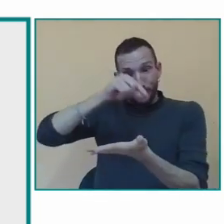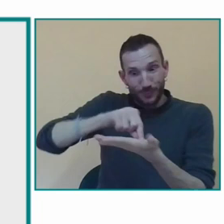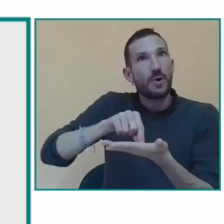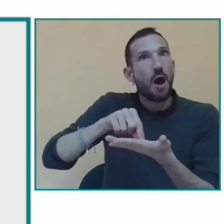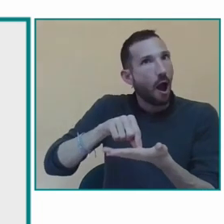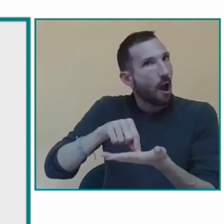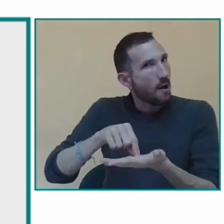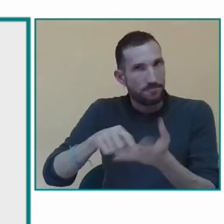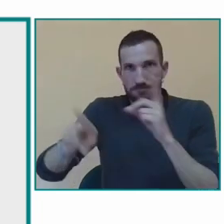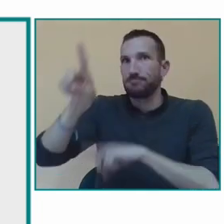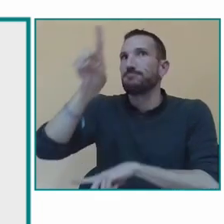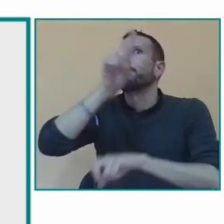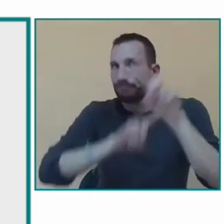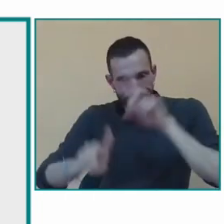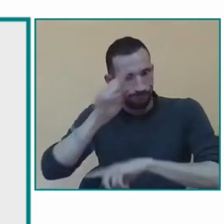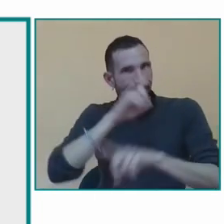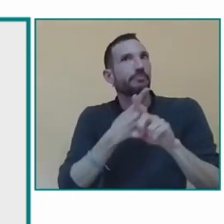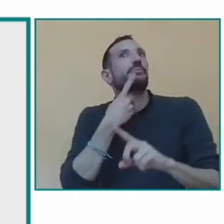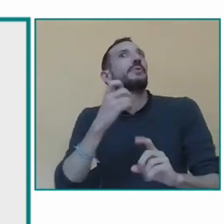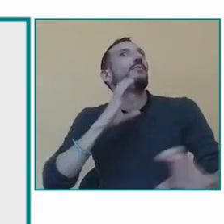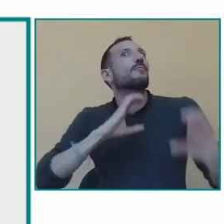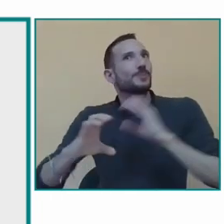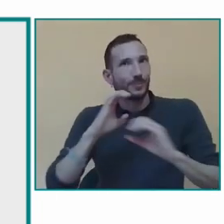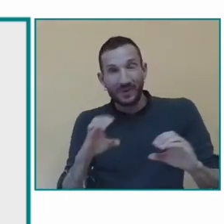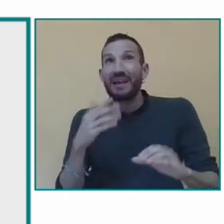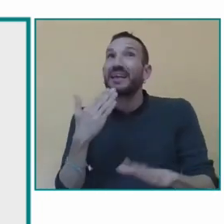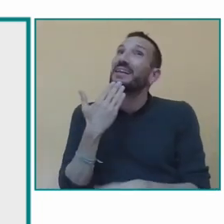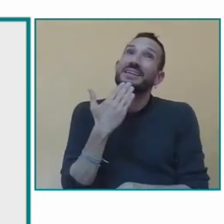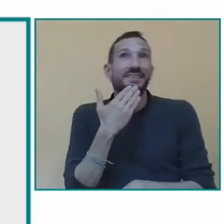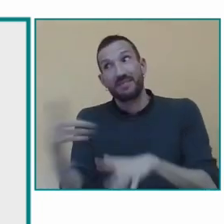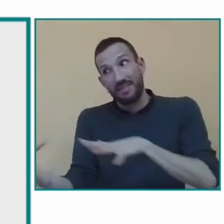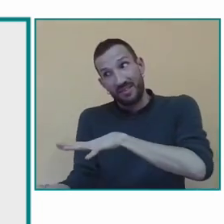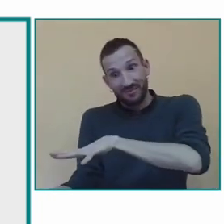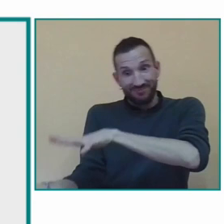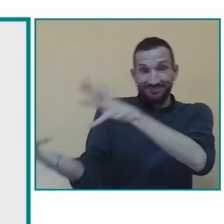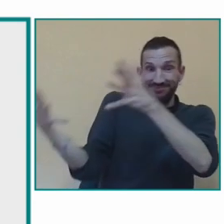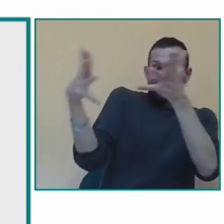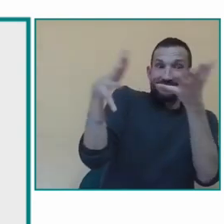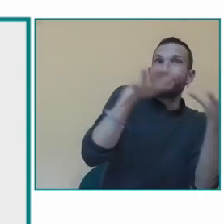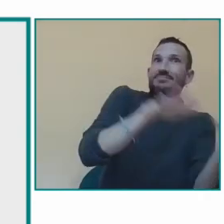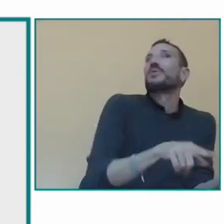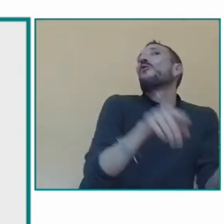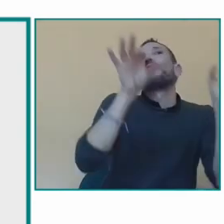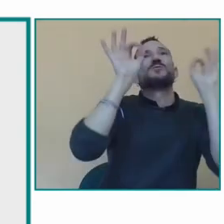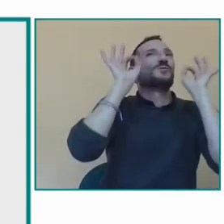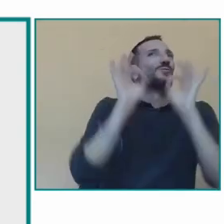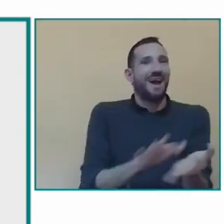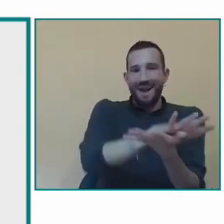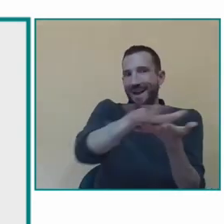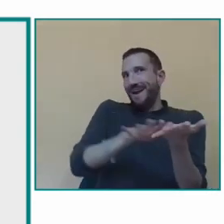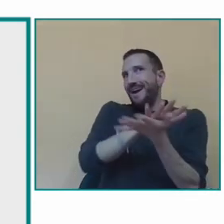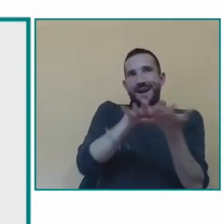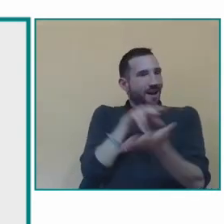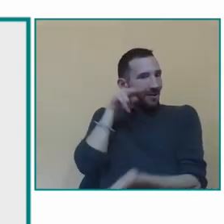con el llamado oyente puede haber dificultades en el lenguaje o dificultades en el desarrollo de la lectoescritura pues en el caso de nuestros